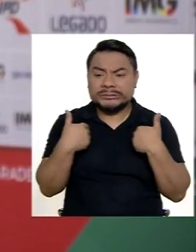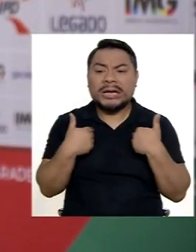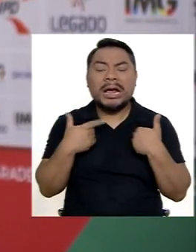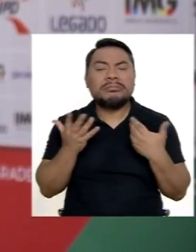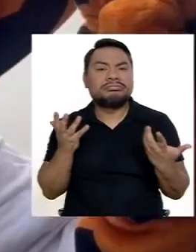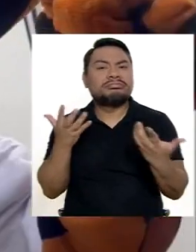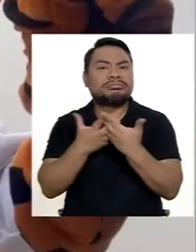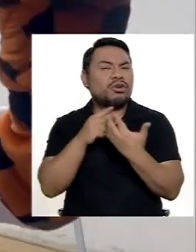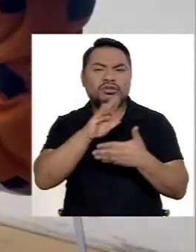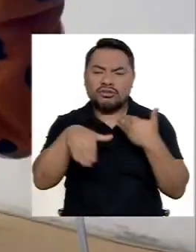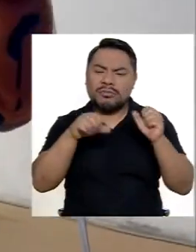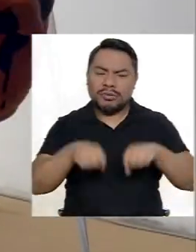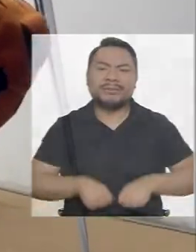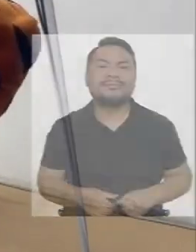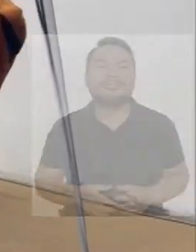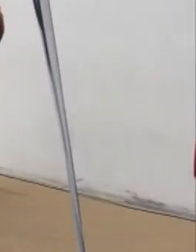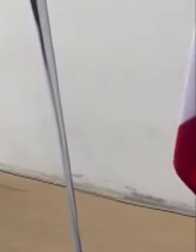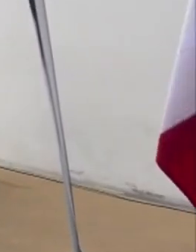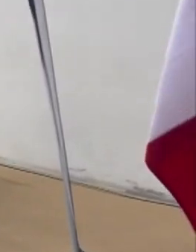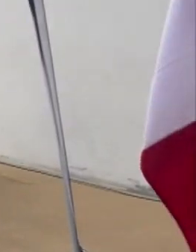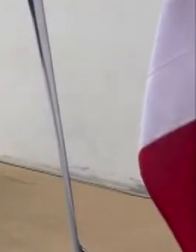tienen Así es que todos pueden